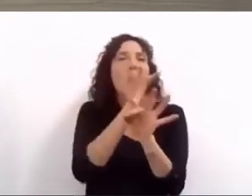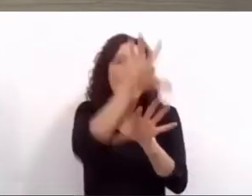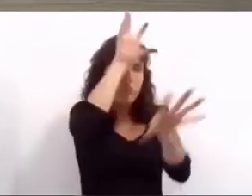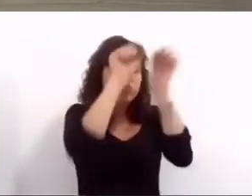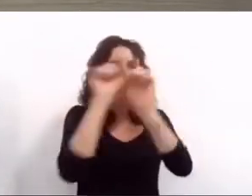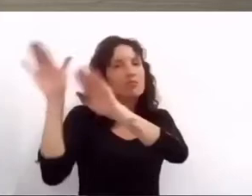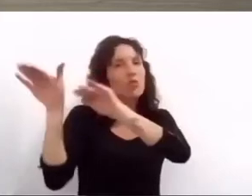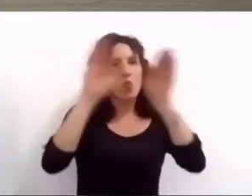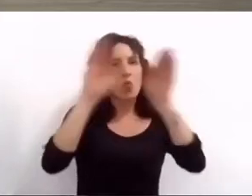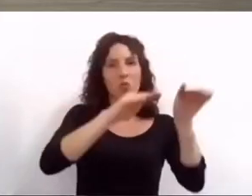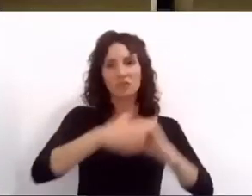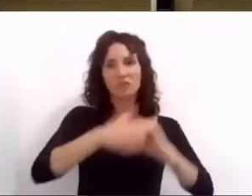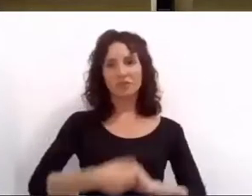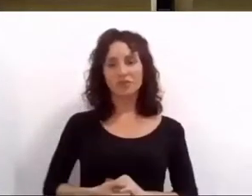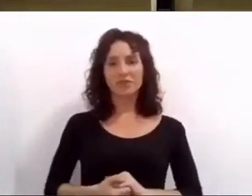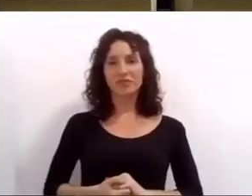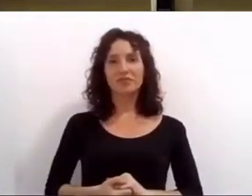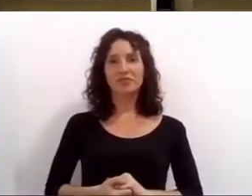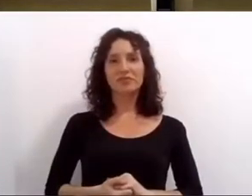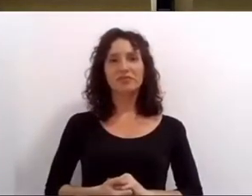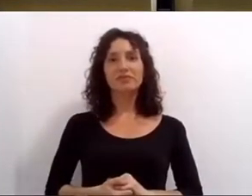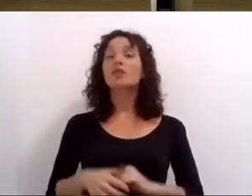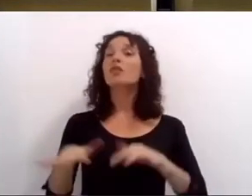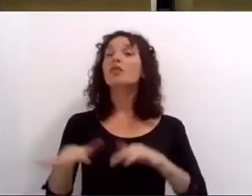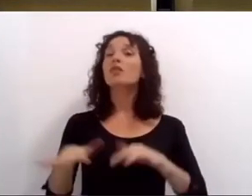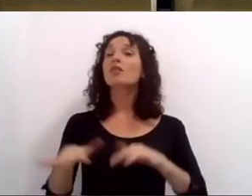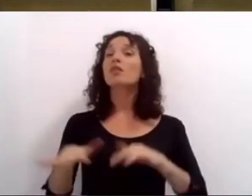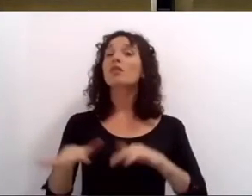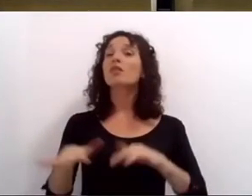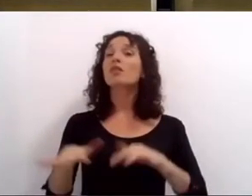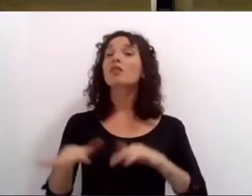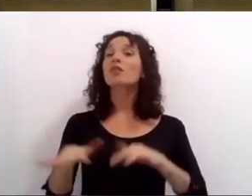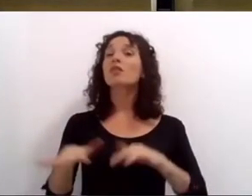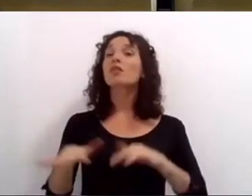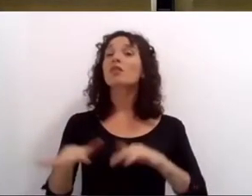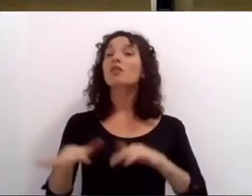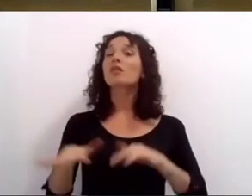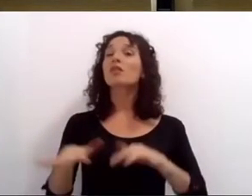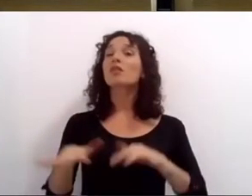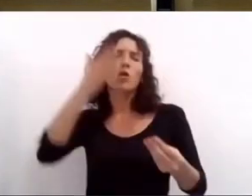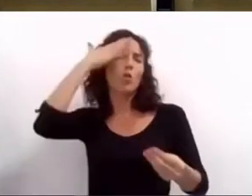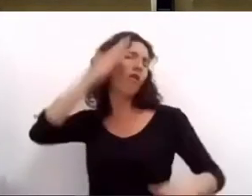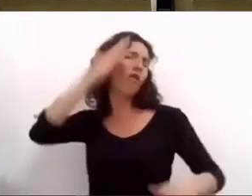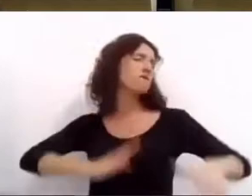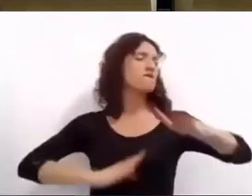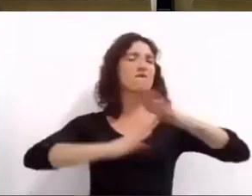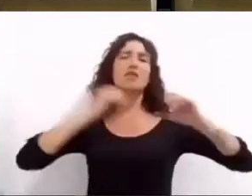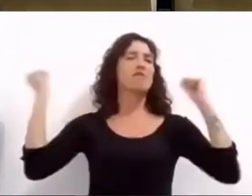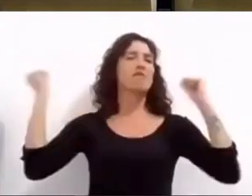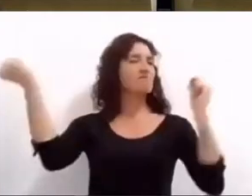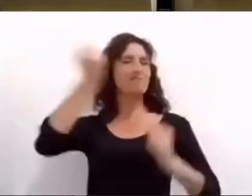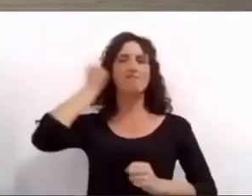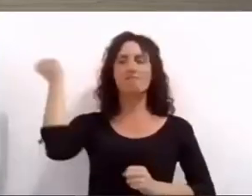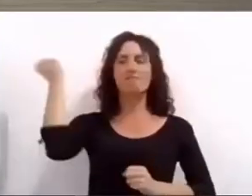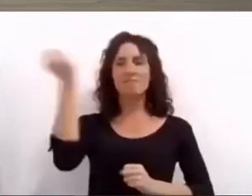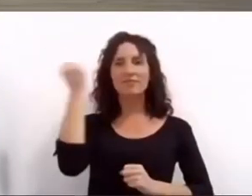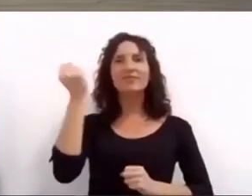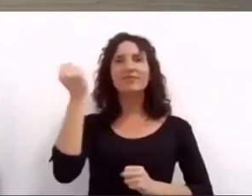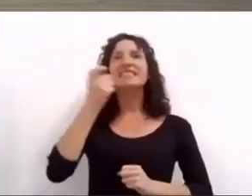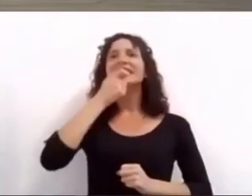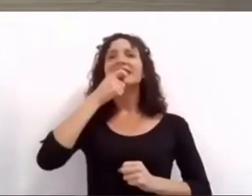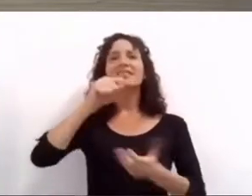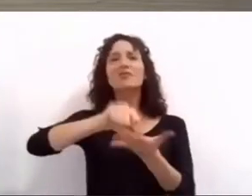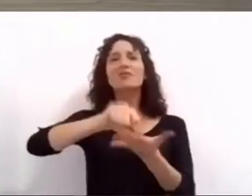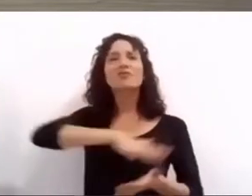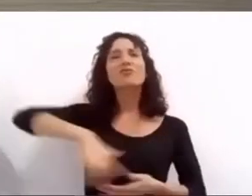es tiempo de volver a crear somos la ciudad de la cultura saquémosla a la calle que se escuche se vea se sienta